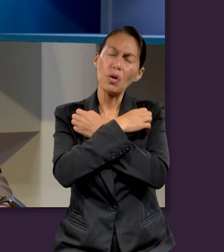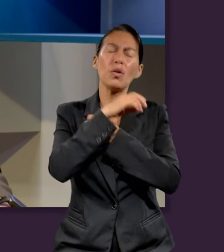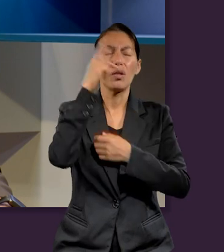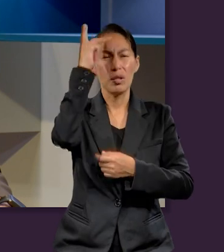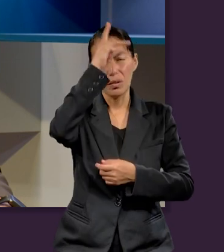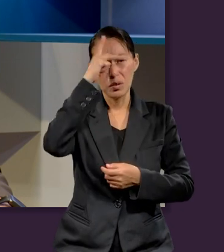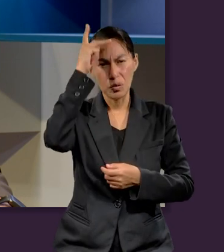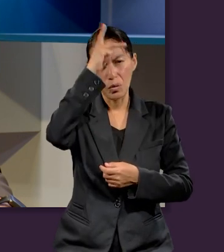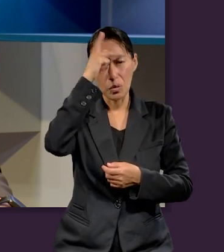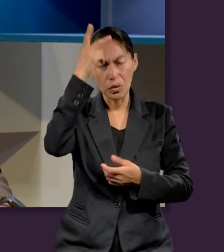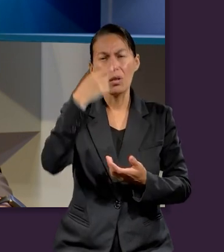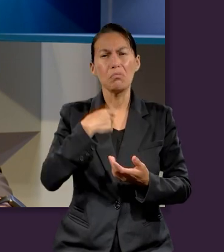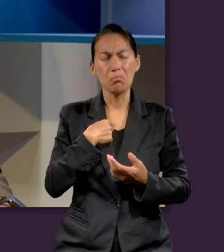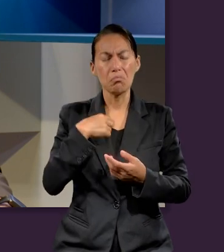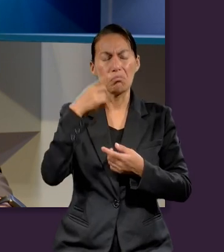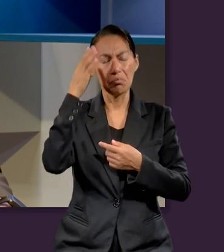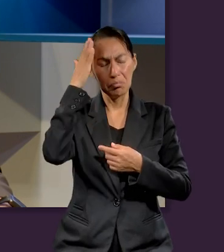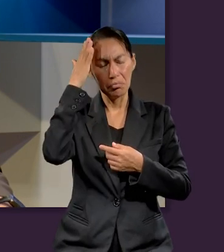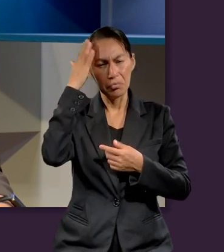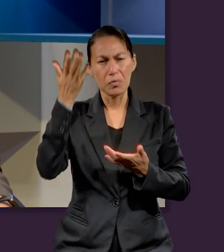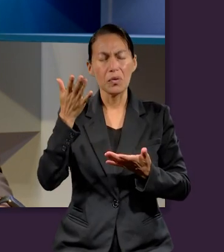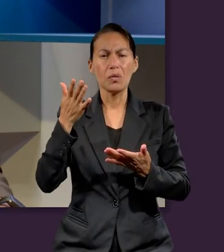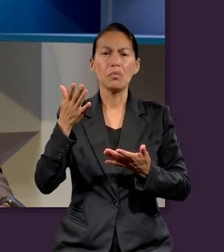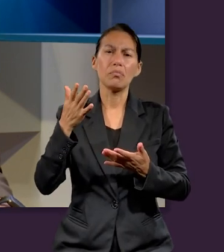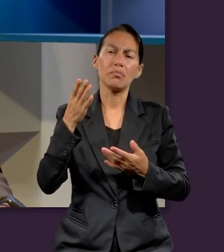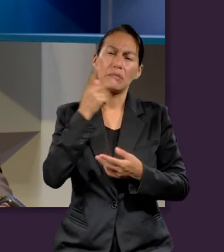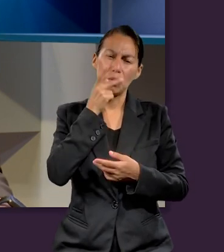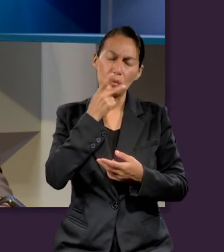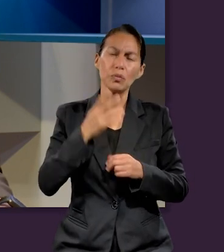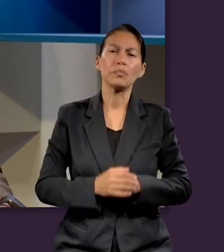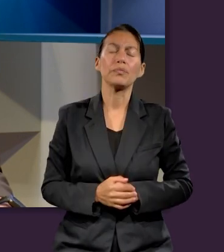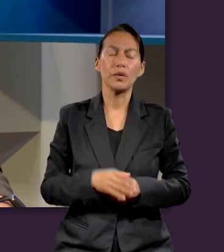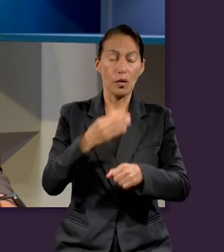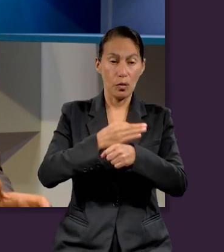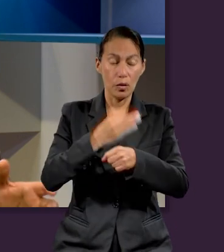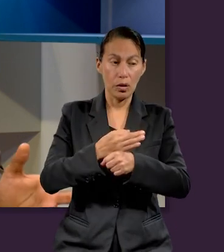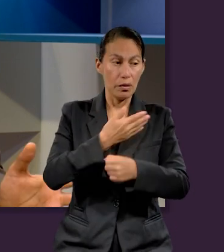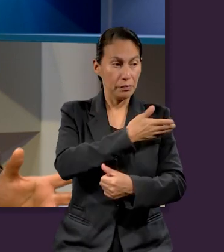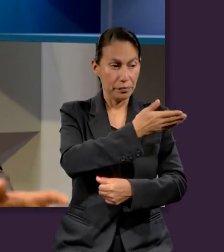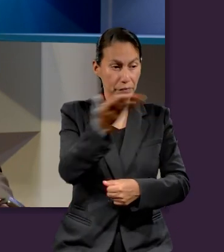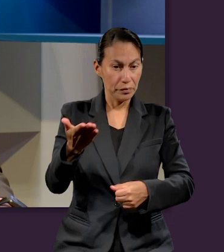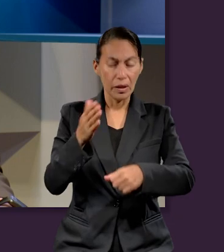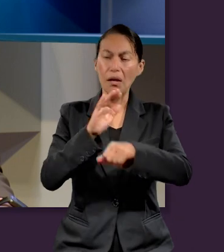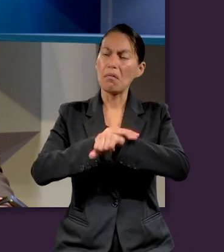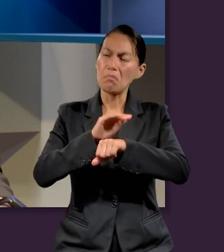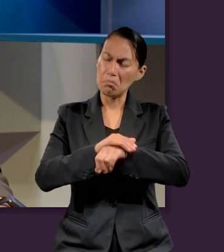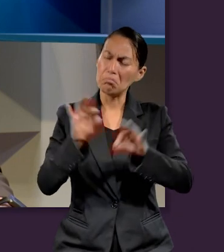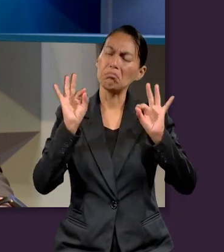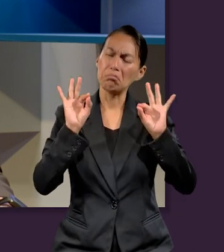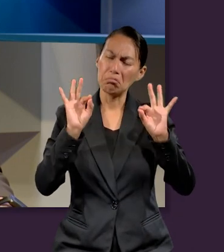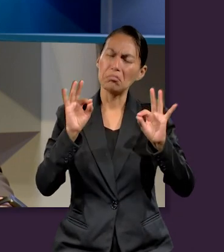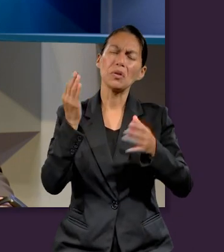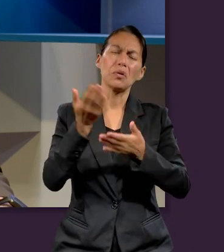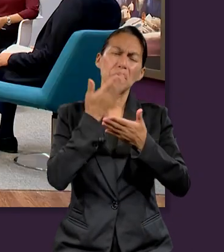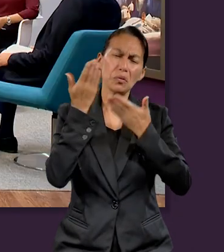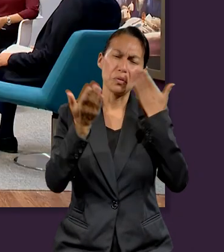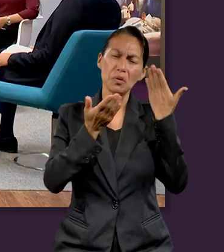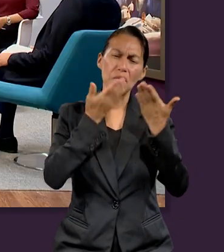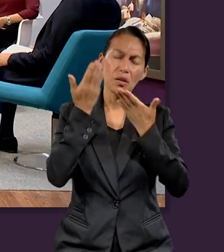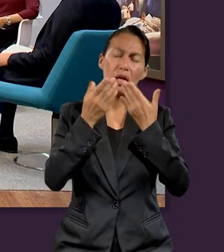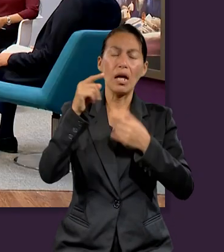Educación y de la Facultad de Psicología. Y en este momento estoy rodeado de unos excelentes